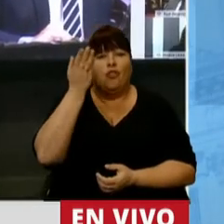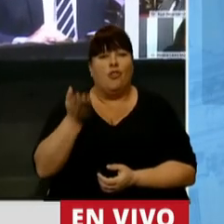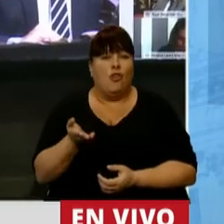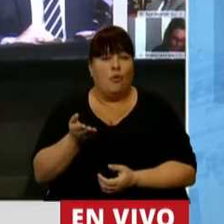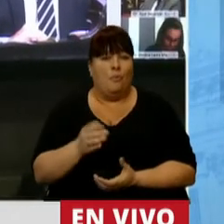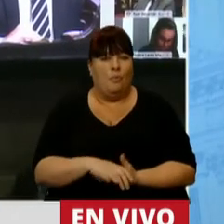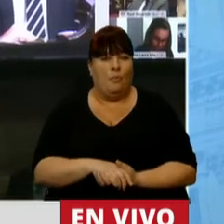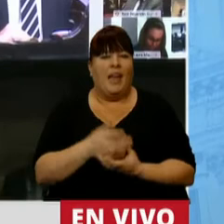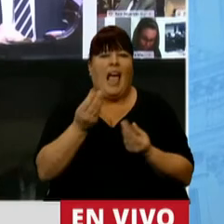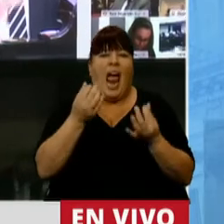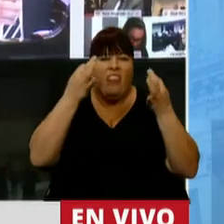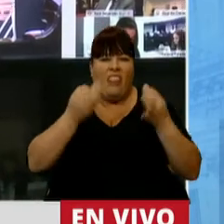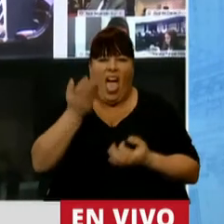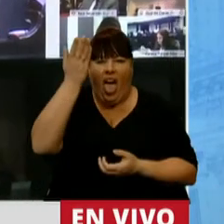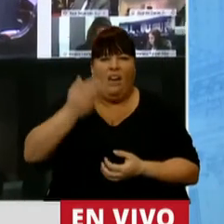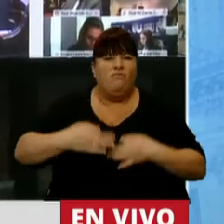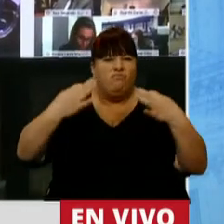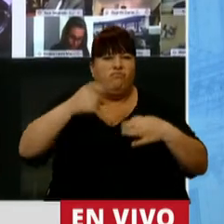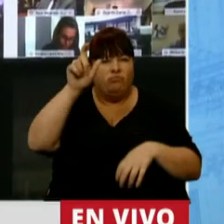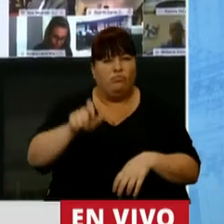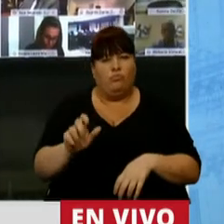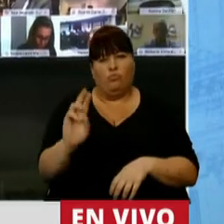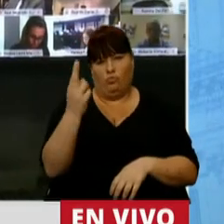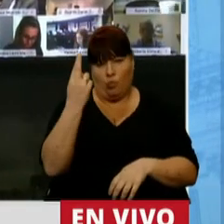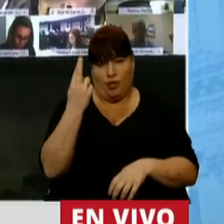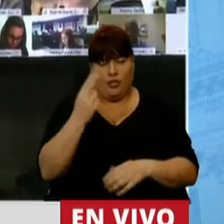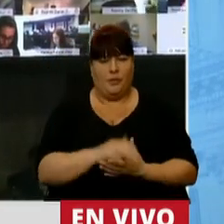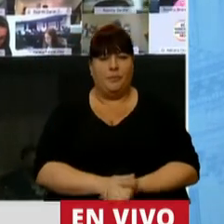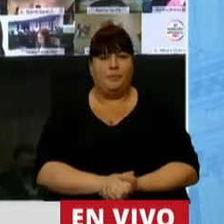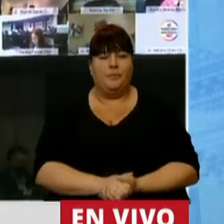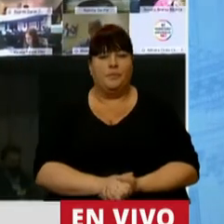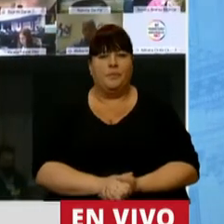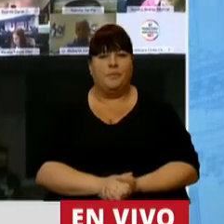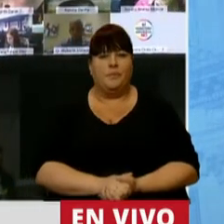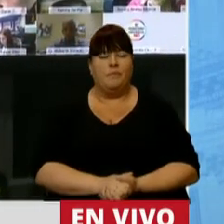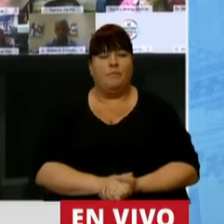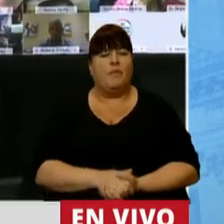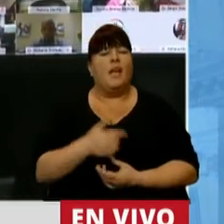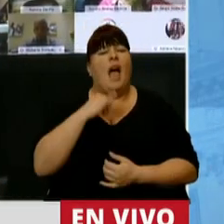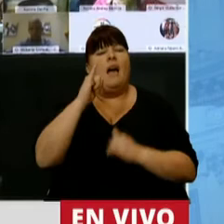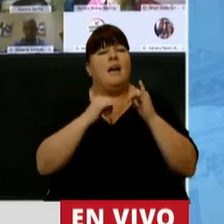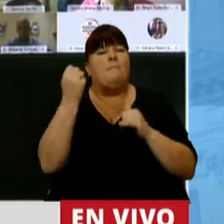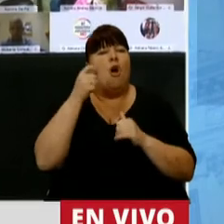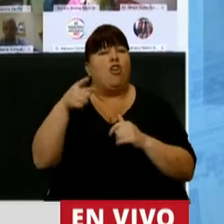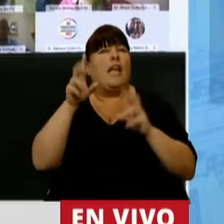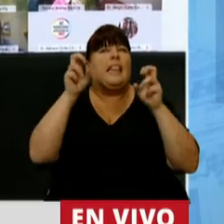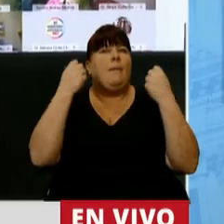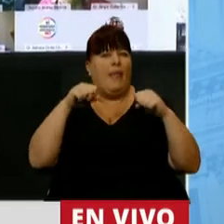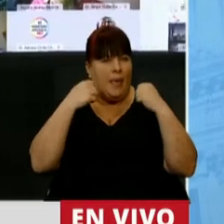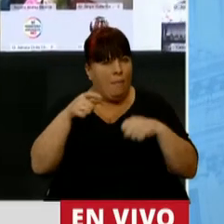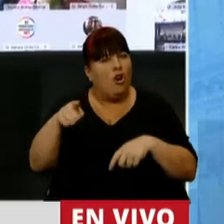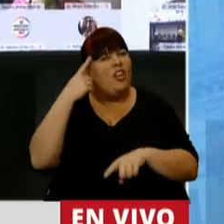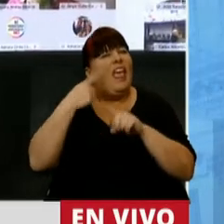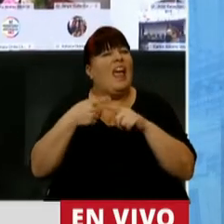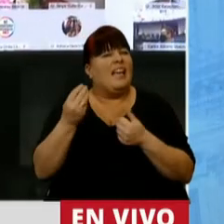de estas calidades personales ha fallecido. Y para destacar algunos de sus hechos deportivos, el